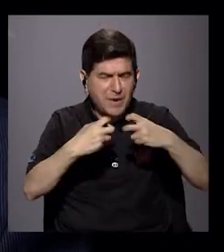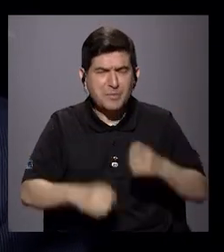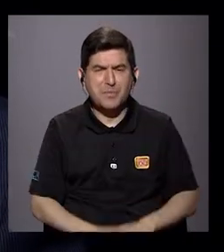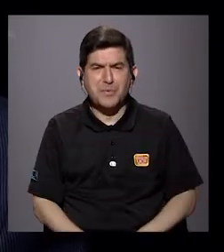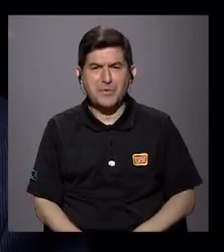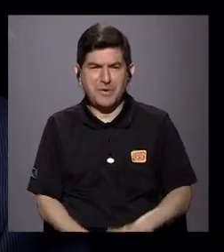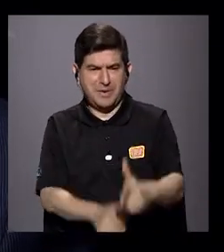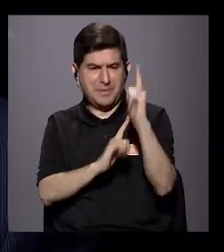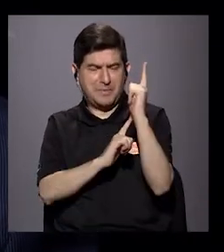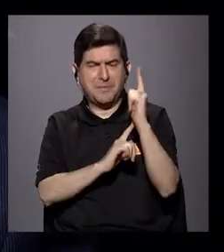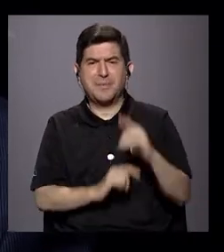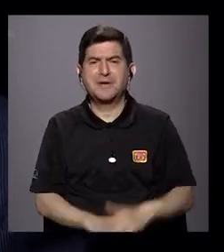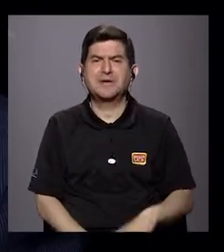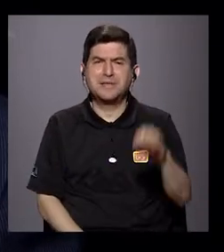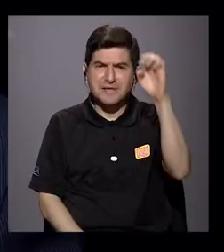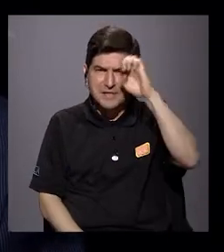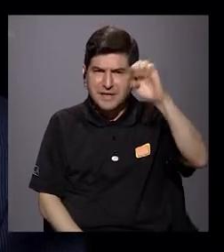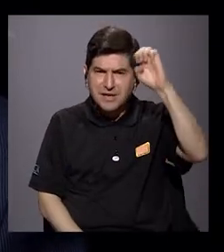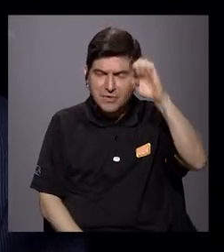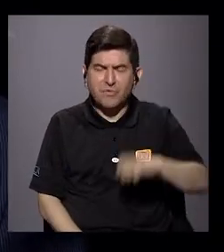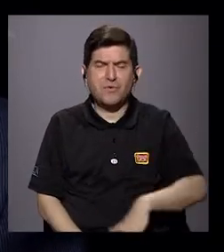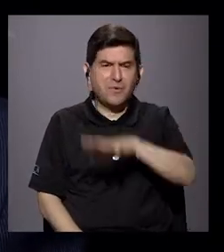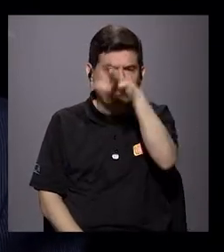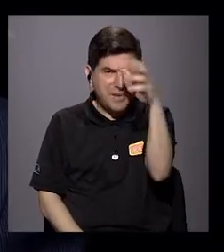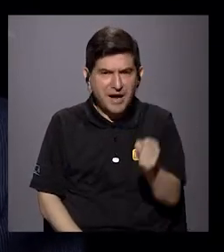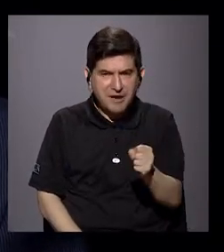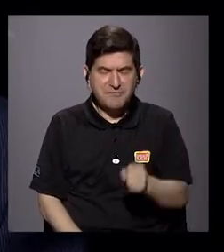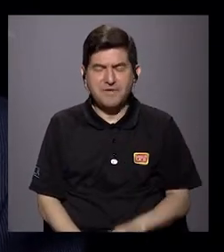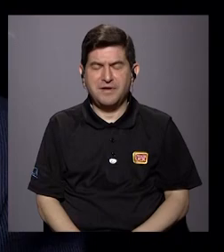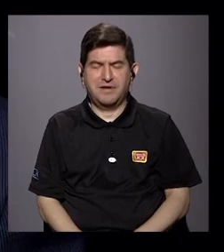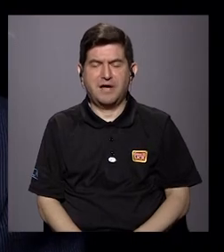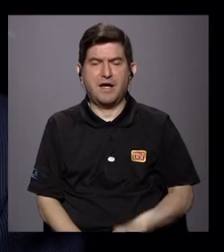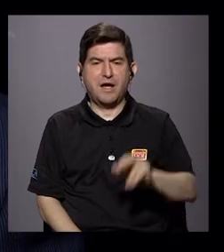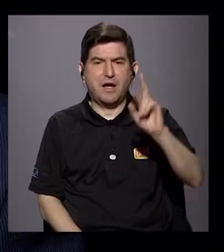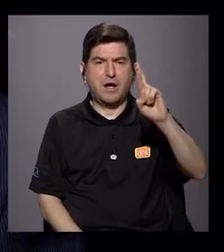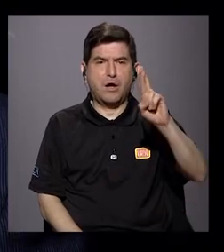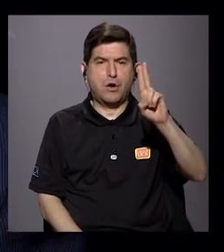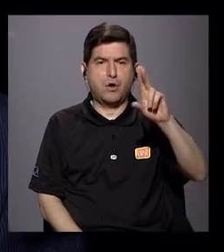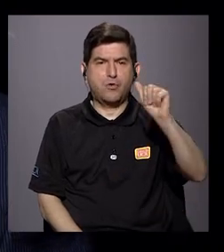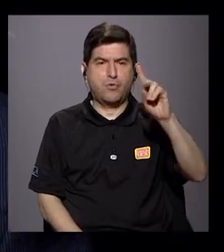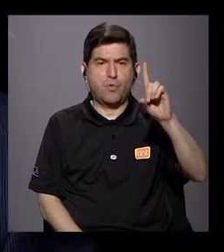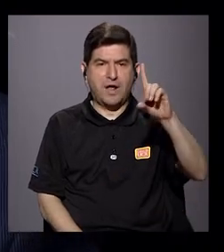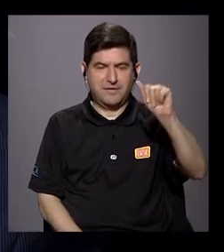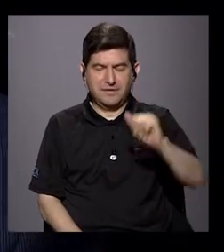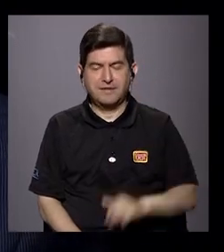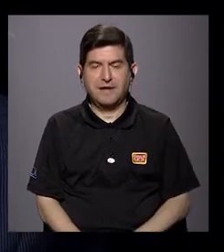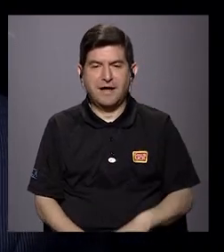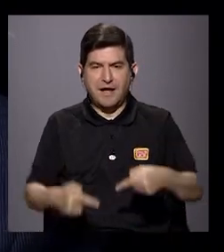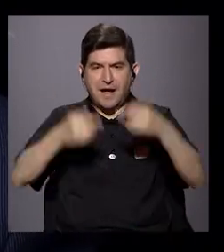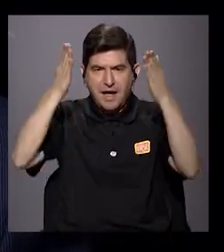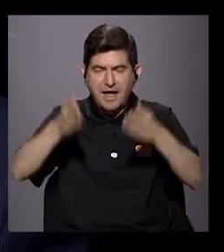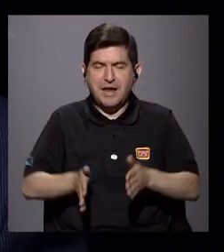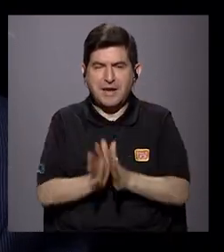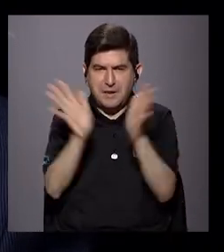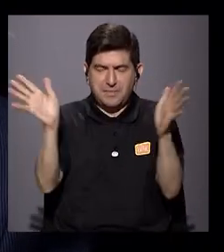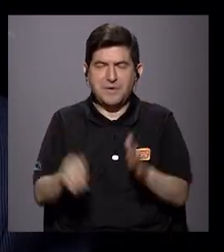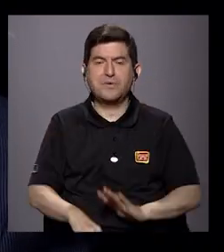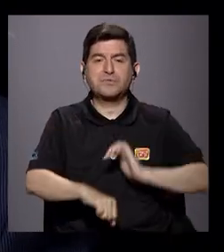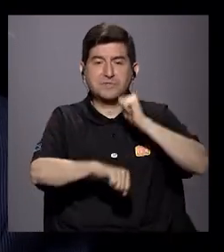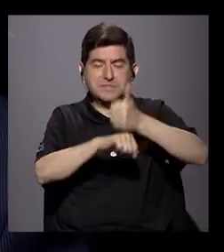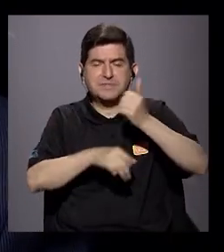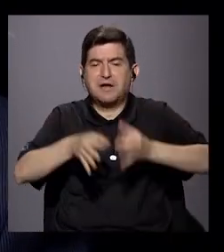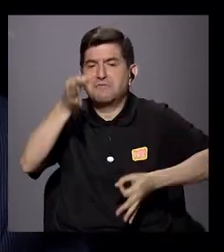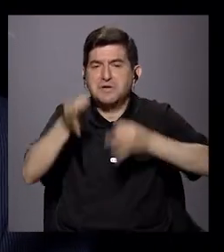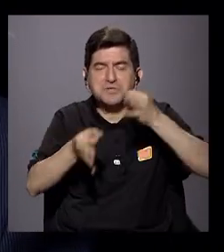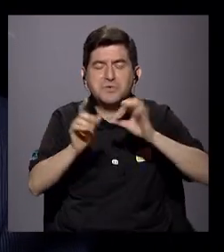armados en Europa, en África, en Ruanda, por ejemplo, se construyeron enemigos públicos para justificar una serie